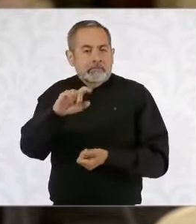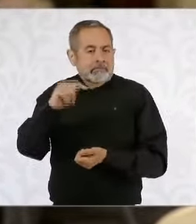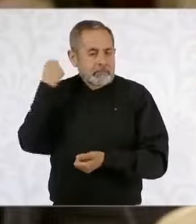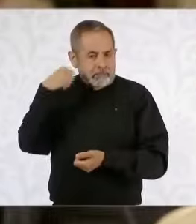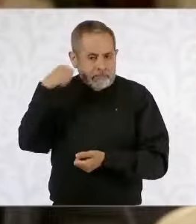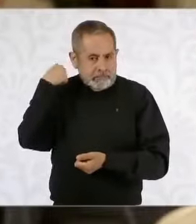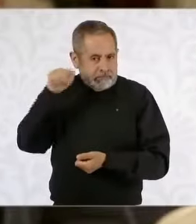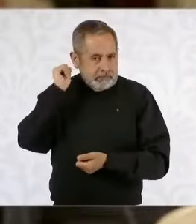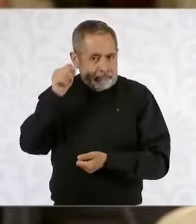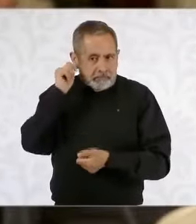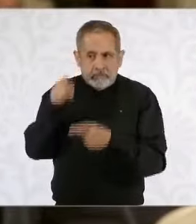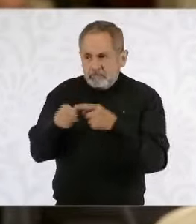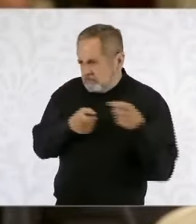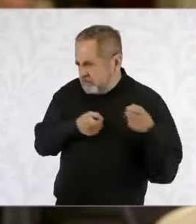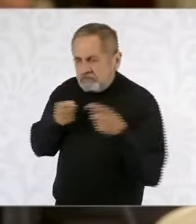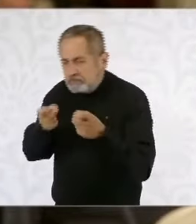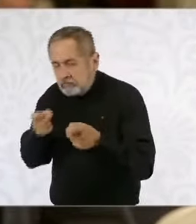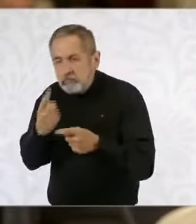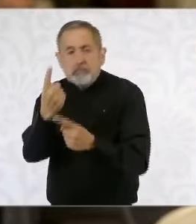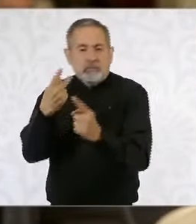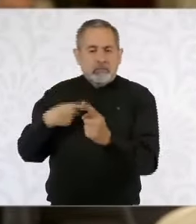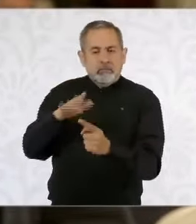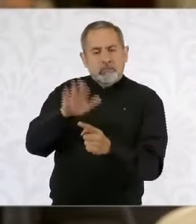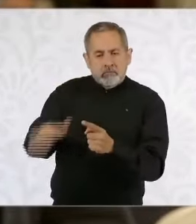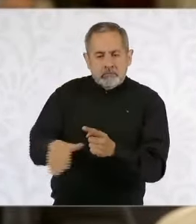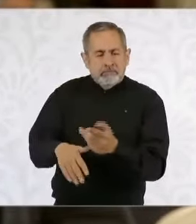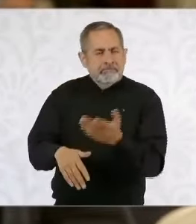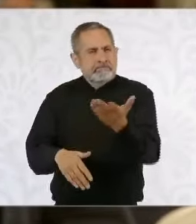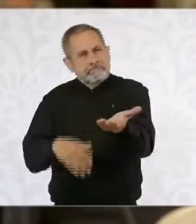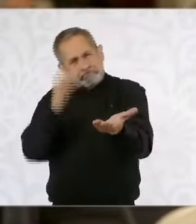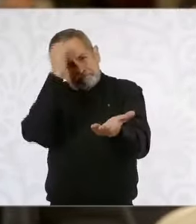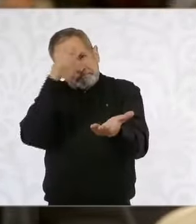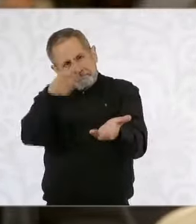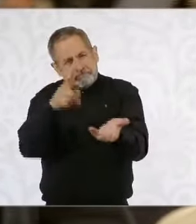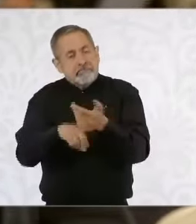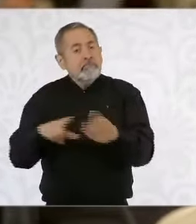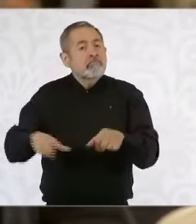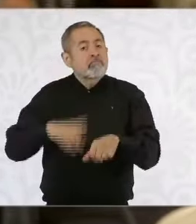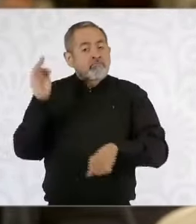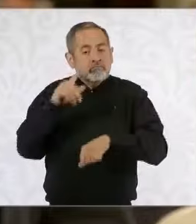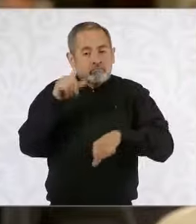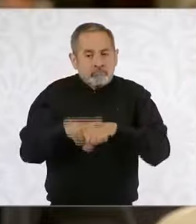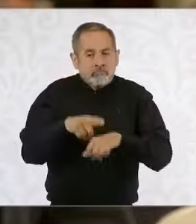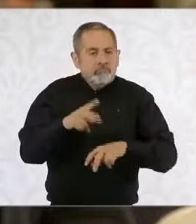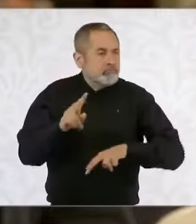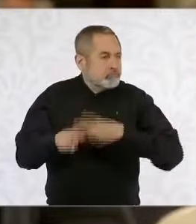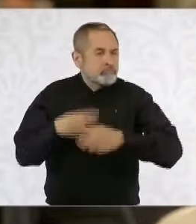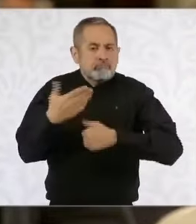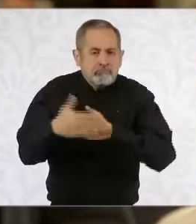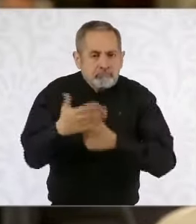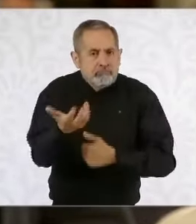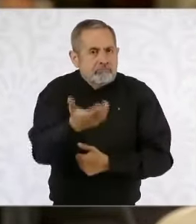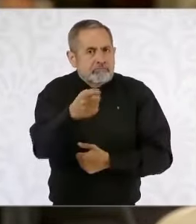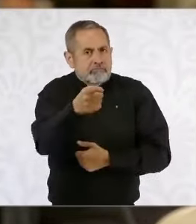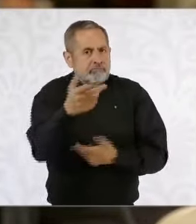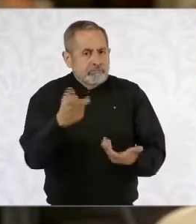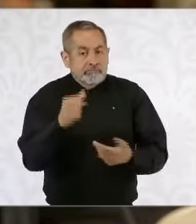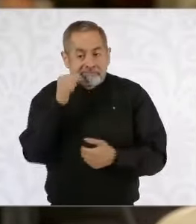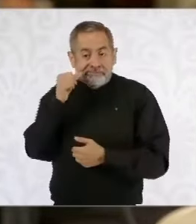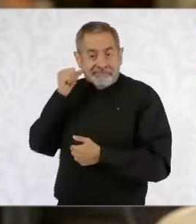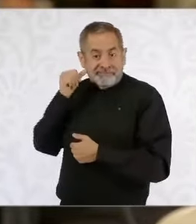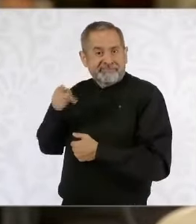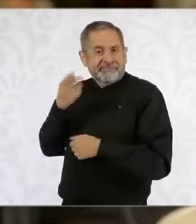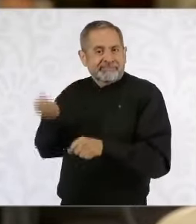muerte de una persona. ¿Qué opinión le merece, presidenta? Desde el gobierno federal, ¿cuáles son las acciones que se están tomando? Ayer el